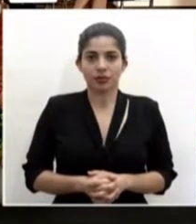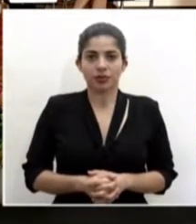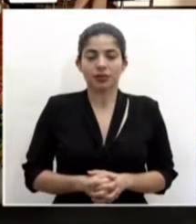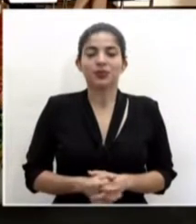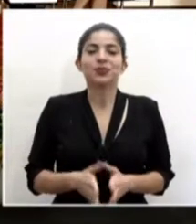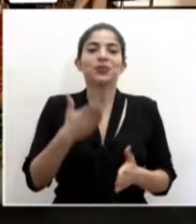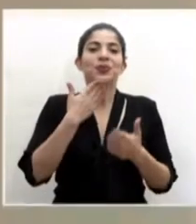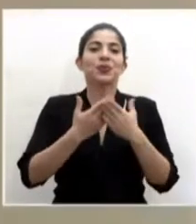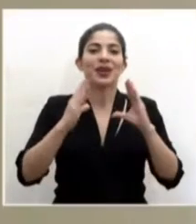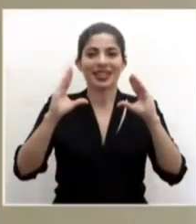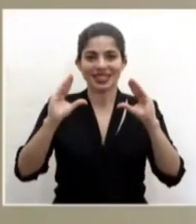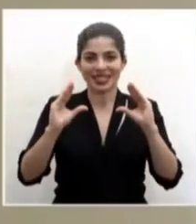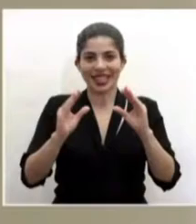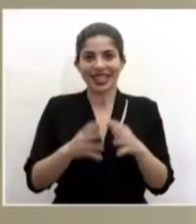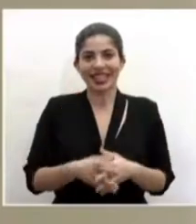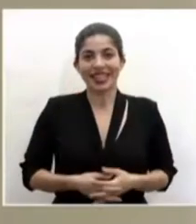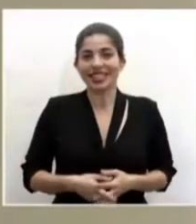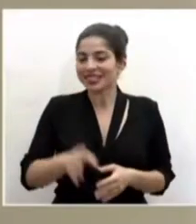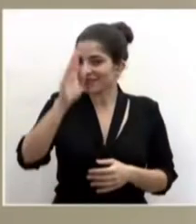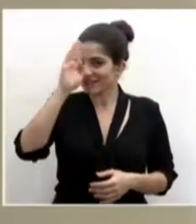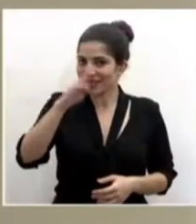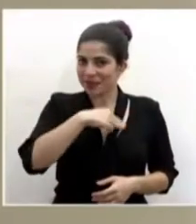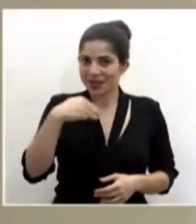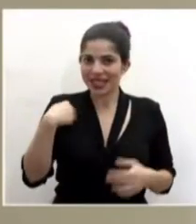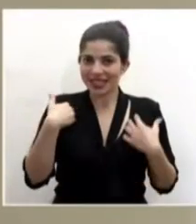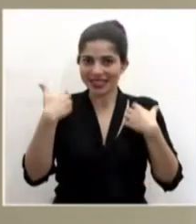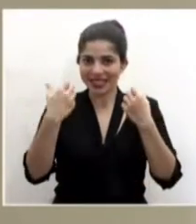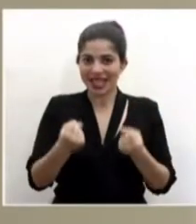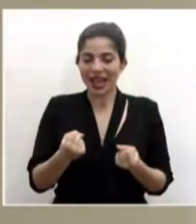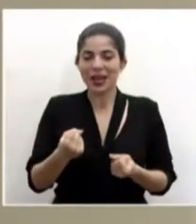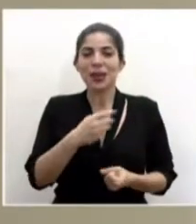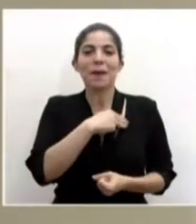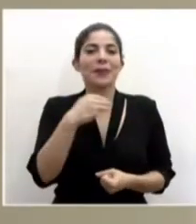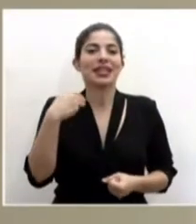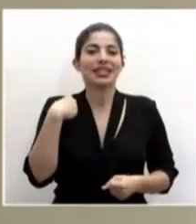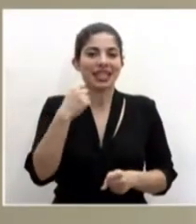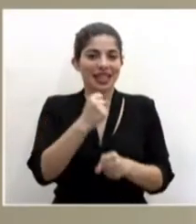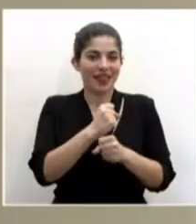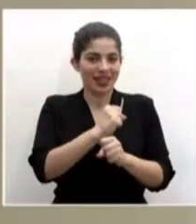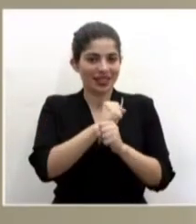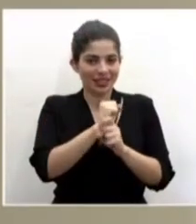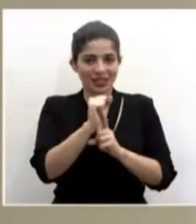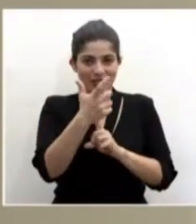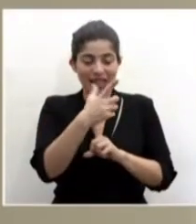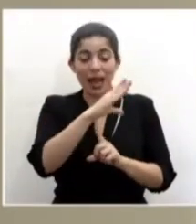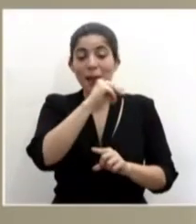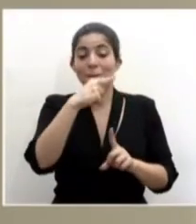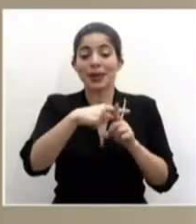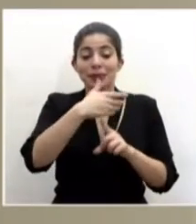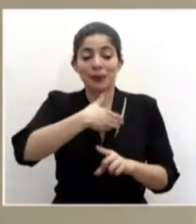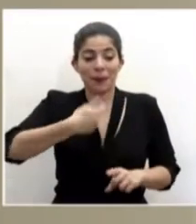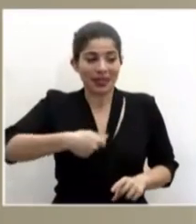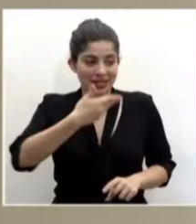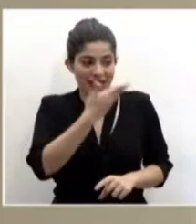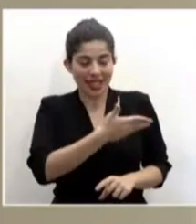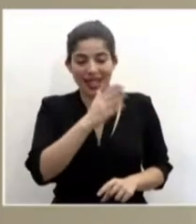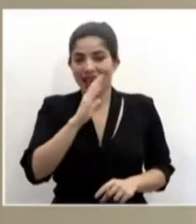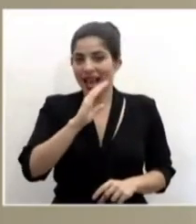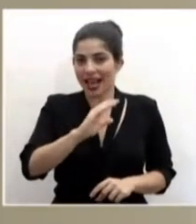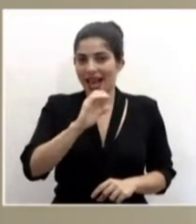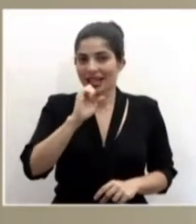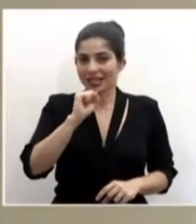Muy buenas tardes, saludo al Ministro de Salud, a la Ministra de Trabajo y Seguridad Social y al Presidente Ejecutivo de la Caja